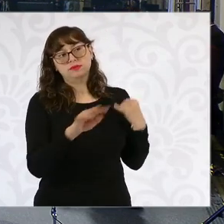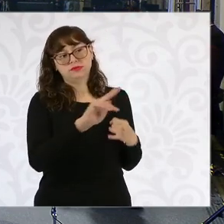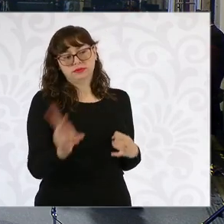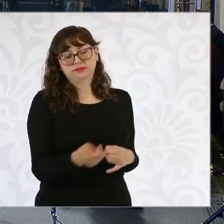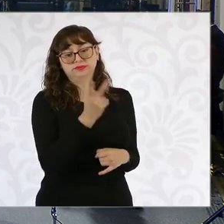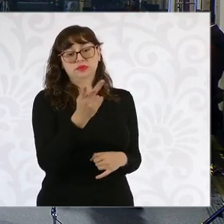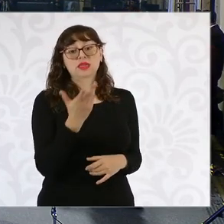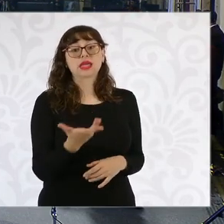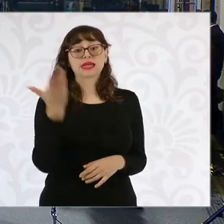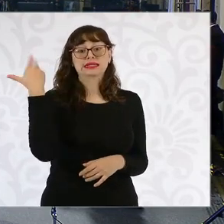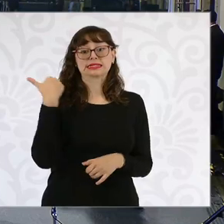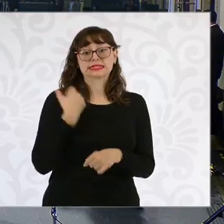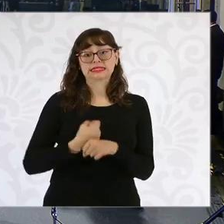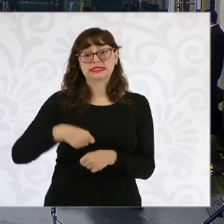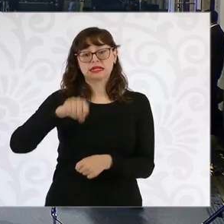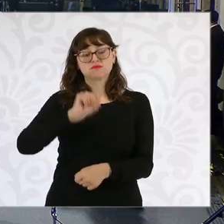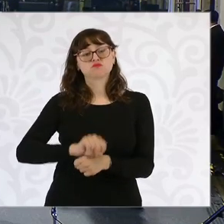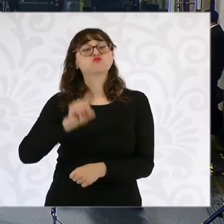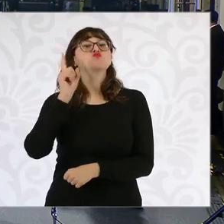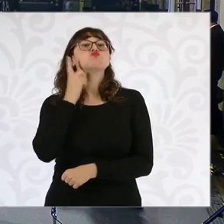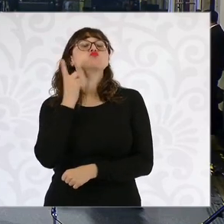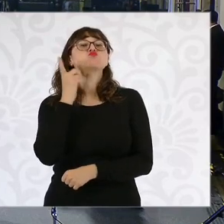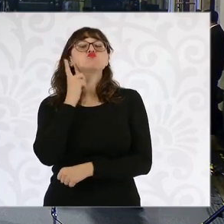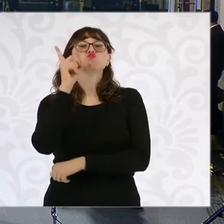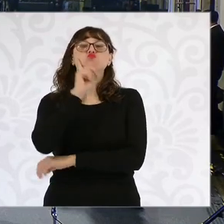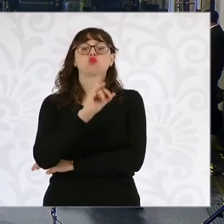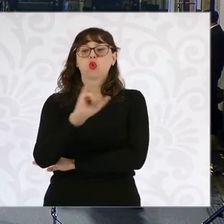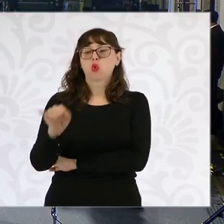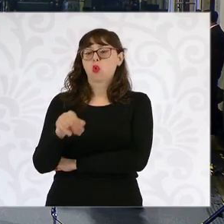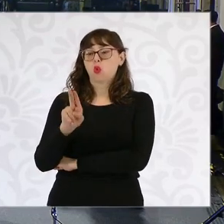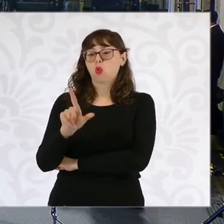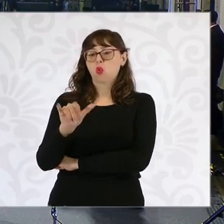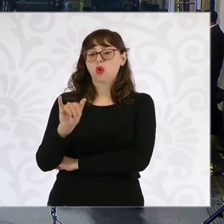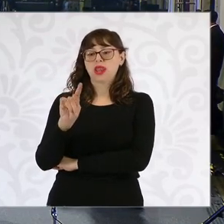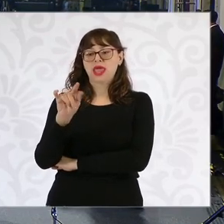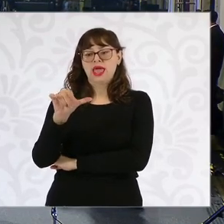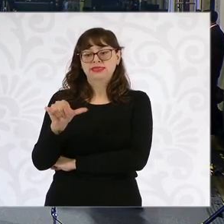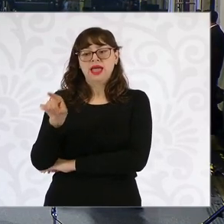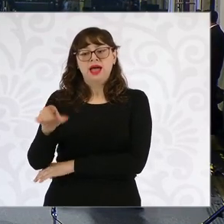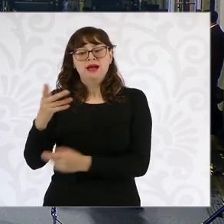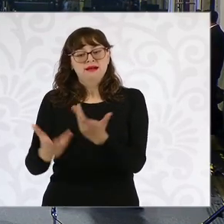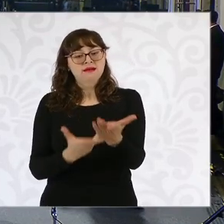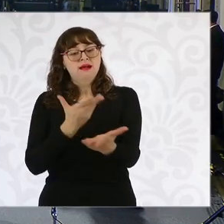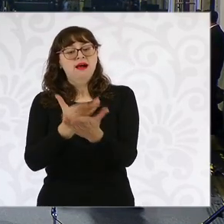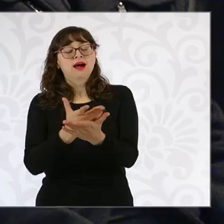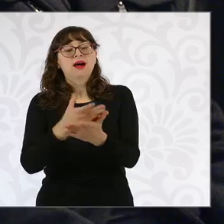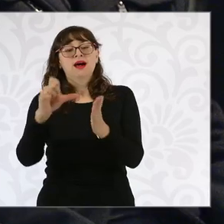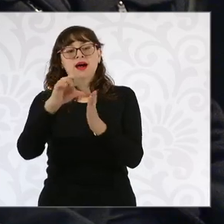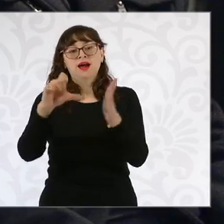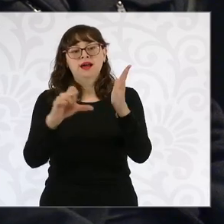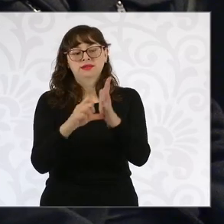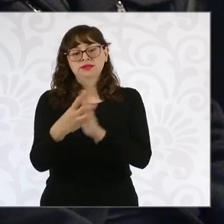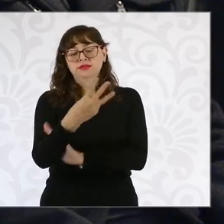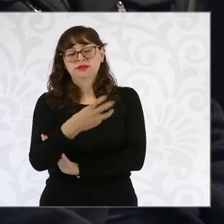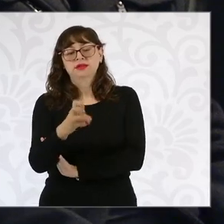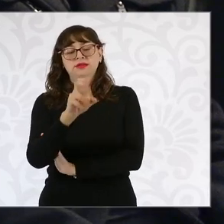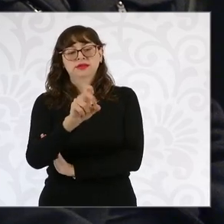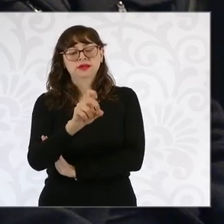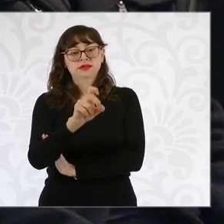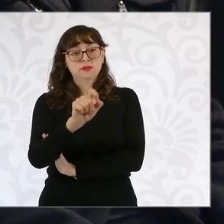Morena, Julieta Bences, presentó una iniciativa de reforma al artículo 323 del Código